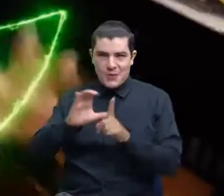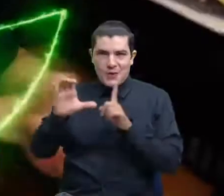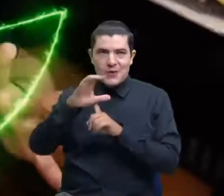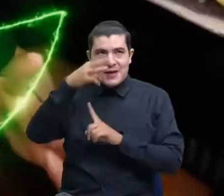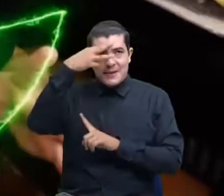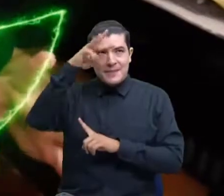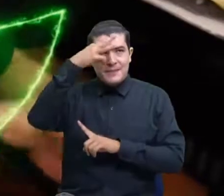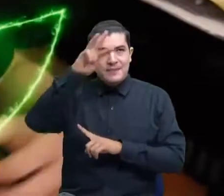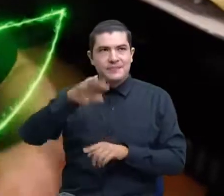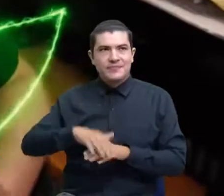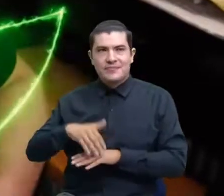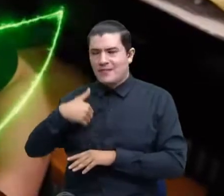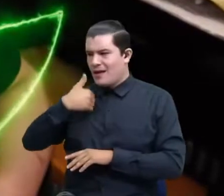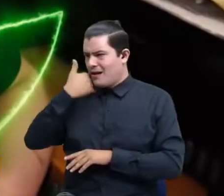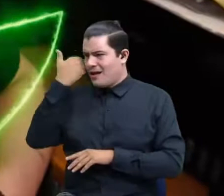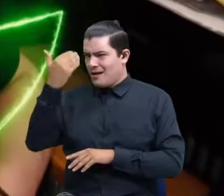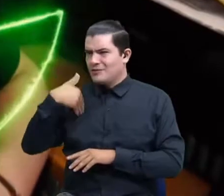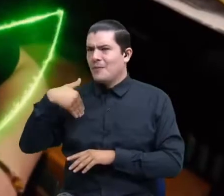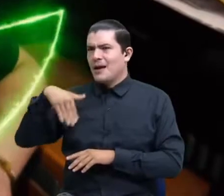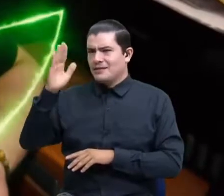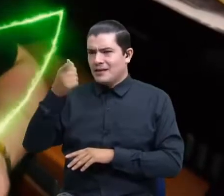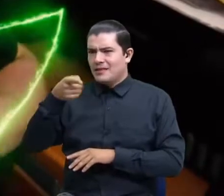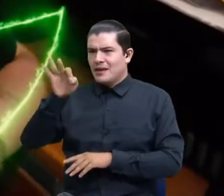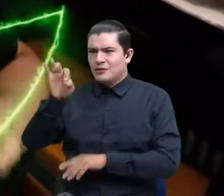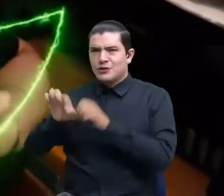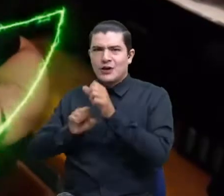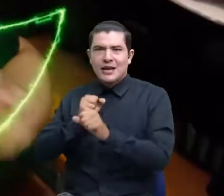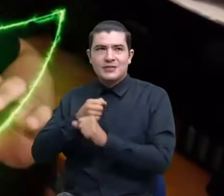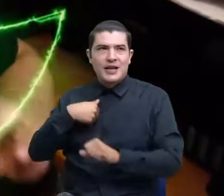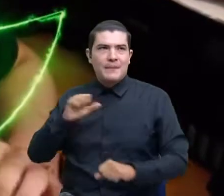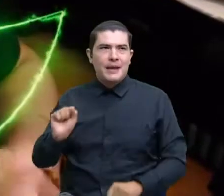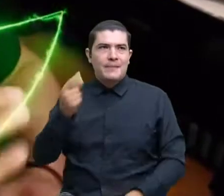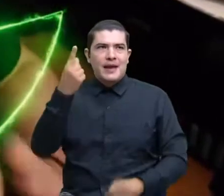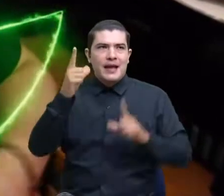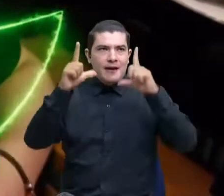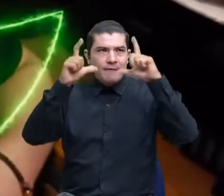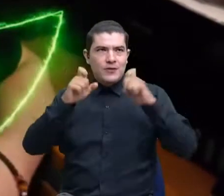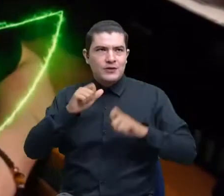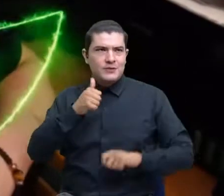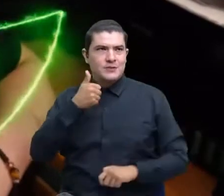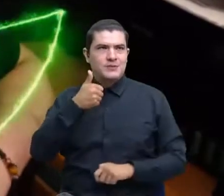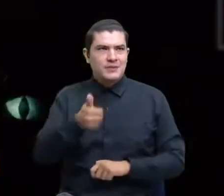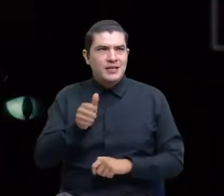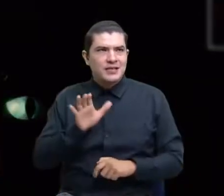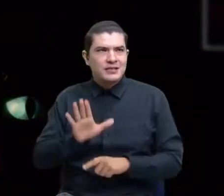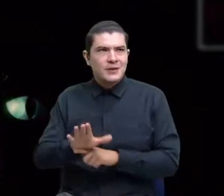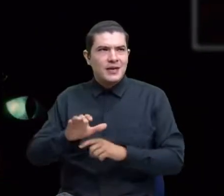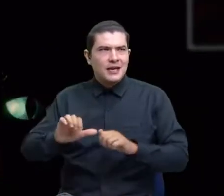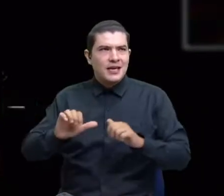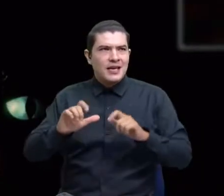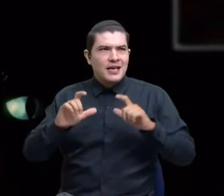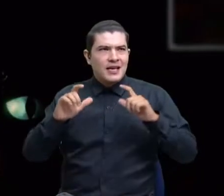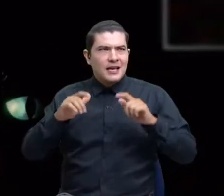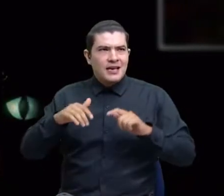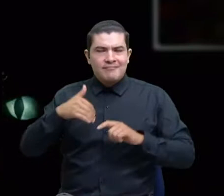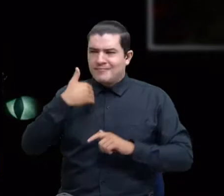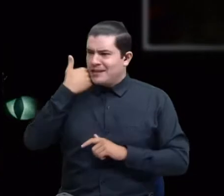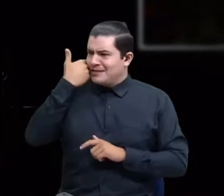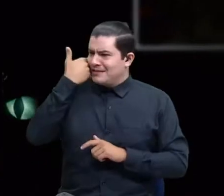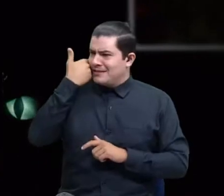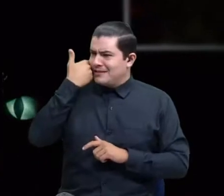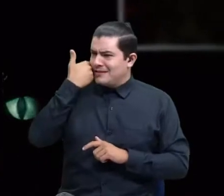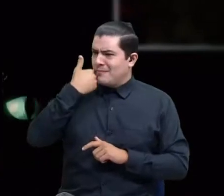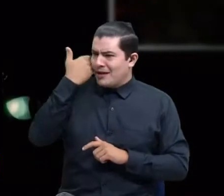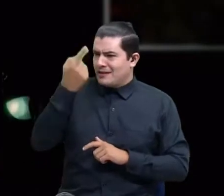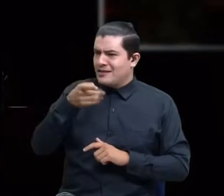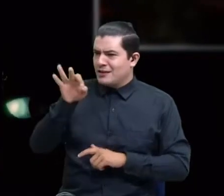sí. Ya grande, ya tenía más de 18 años, me tomé la primera fotografía en la que te dé bien y fue un disfraz de militar. No sé por qué, pero me disfracé